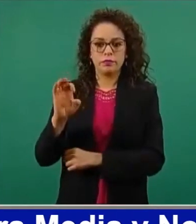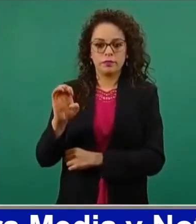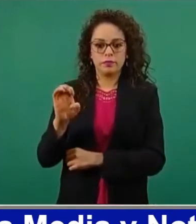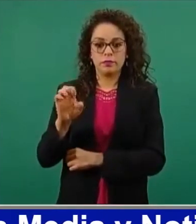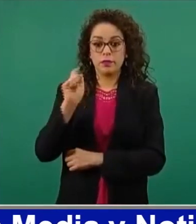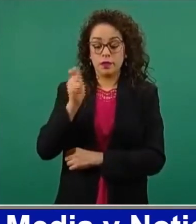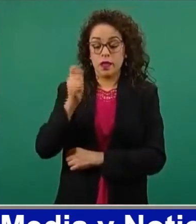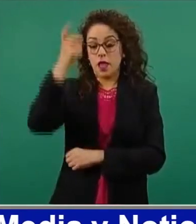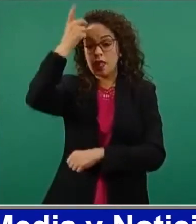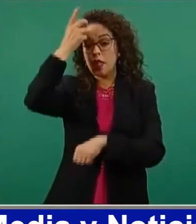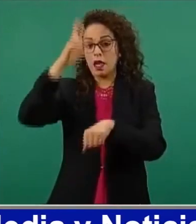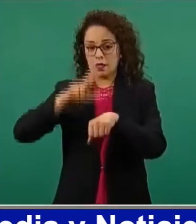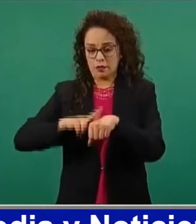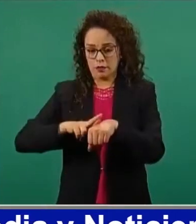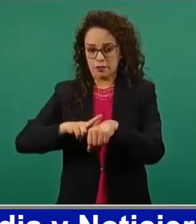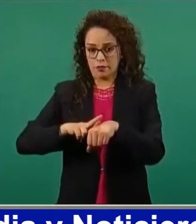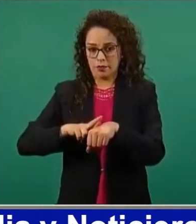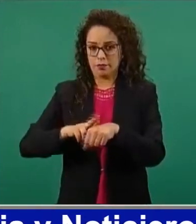Directivo,